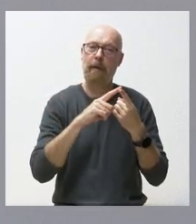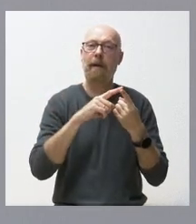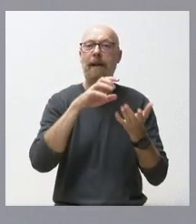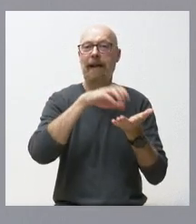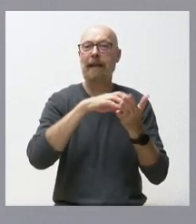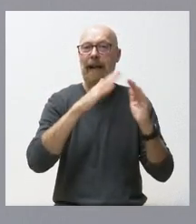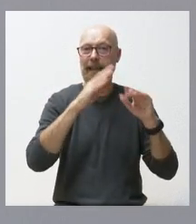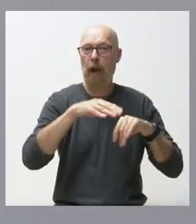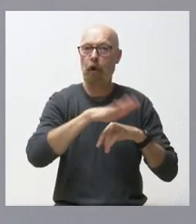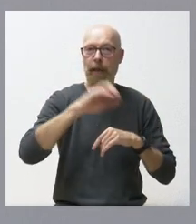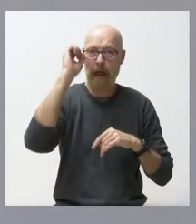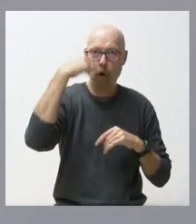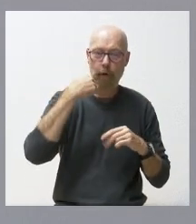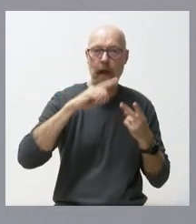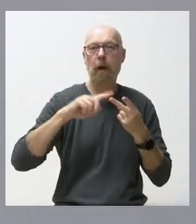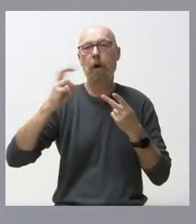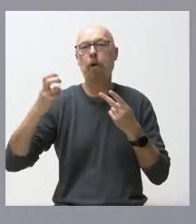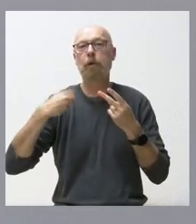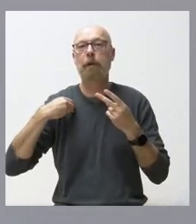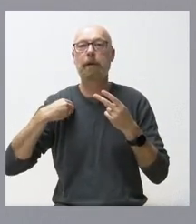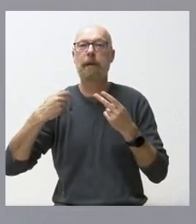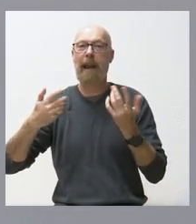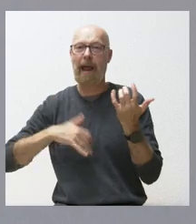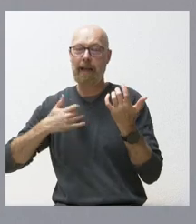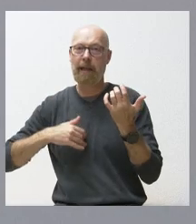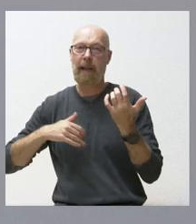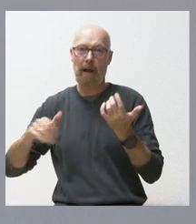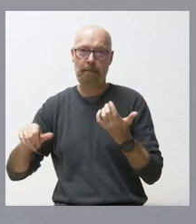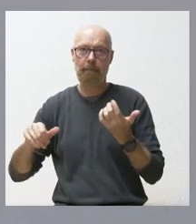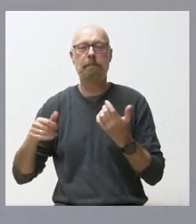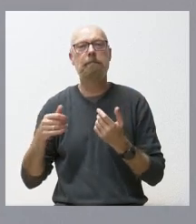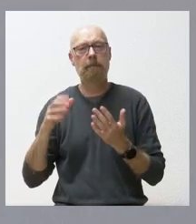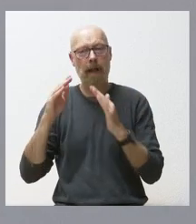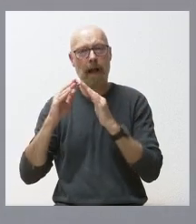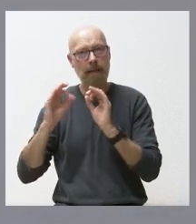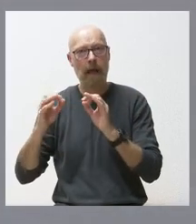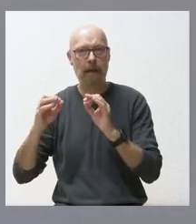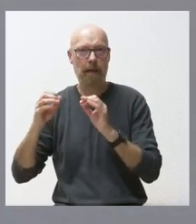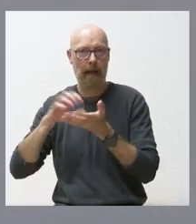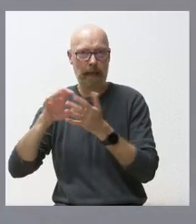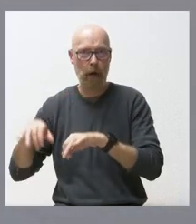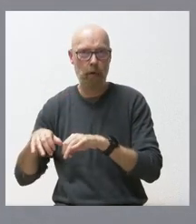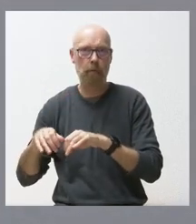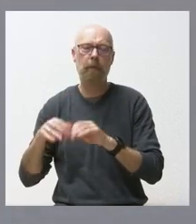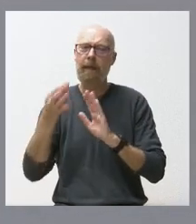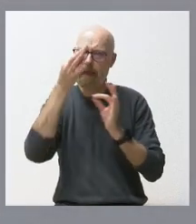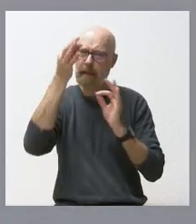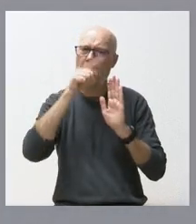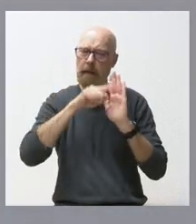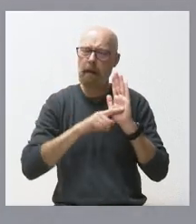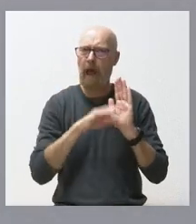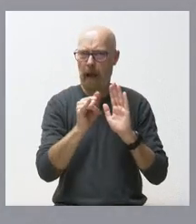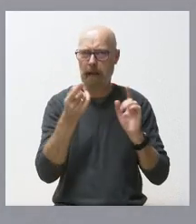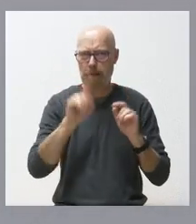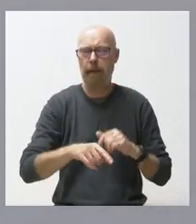y por otro, en Casa de Castilla y León, en Mar del Plata, Argentina. Tiene usted los datos de las actuaciones en cada una de esas dos localidades